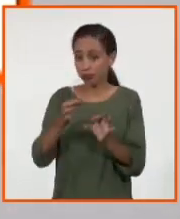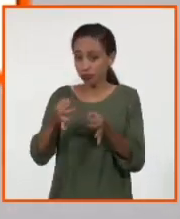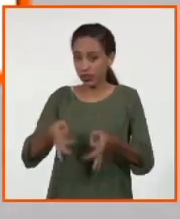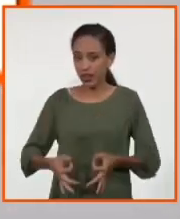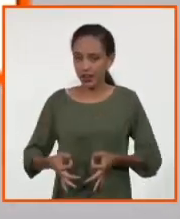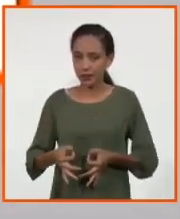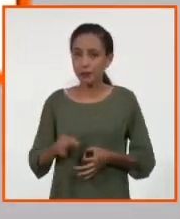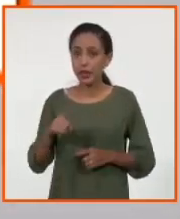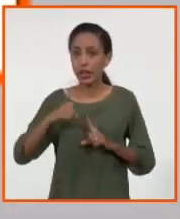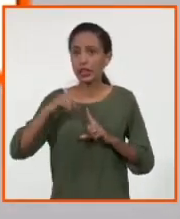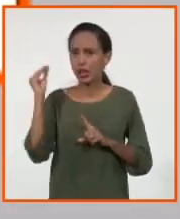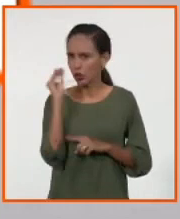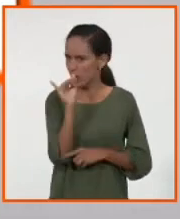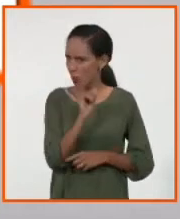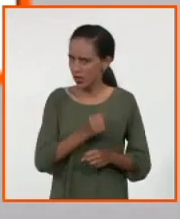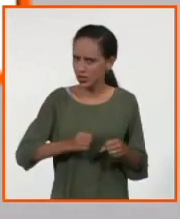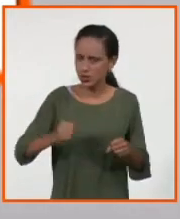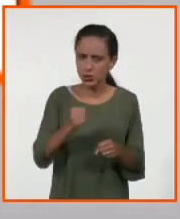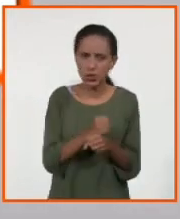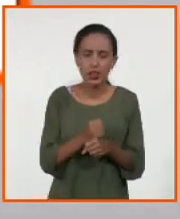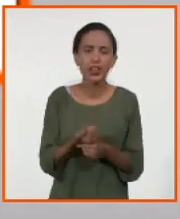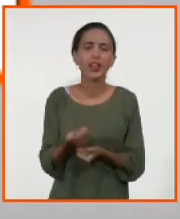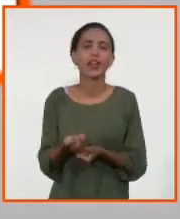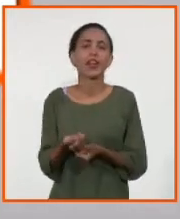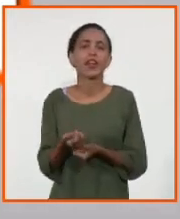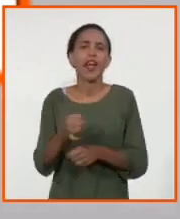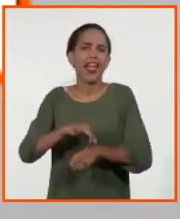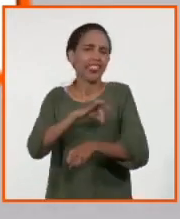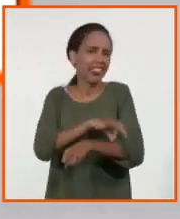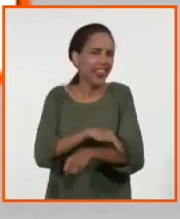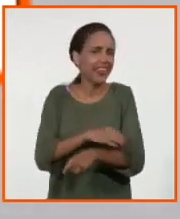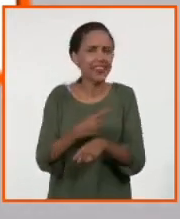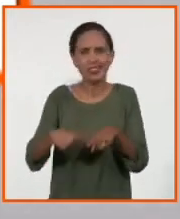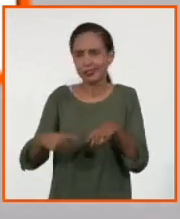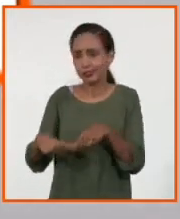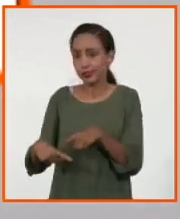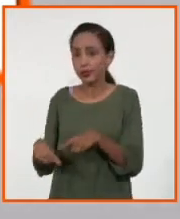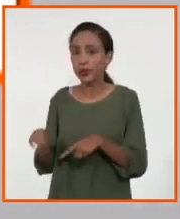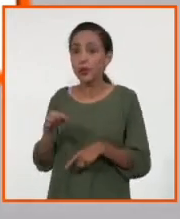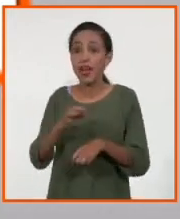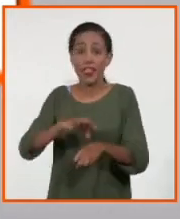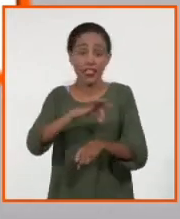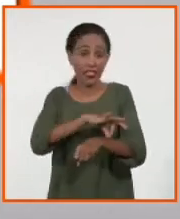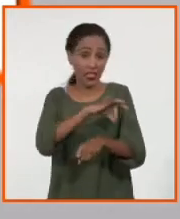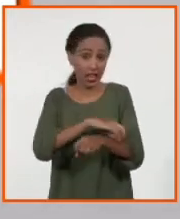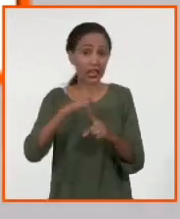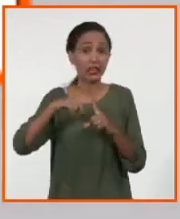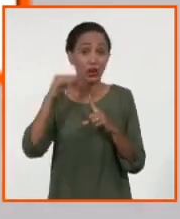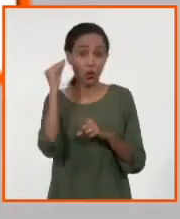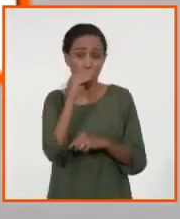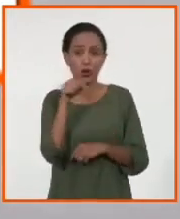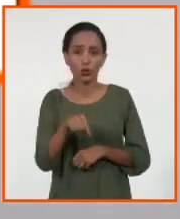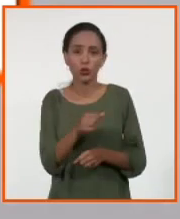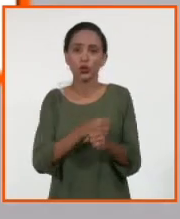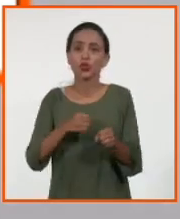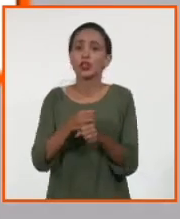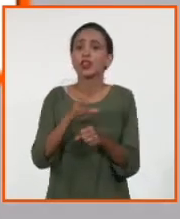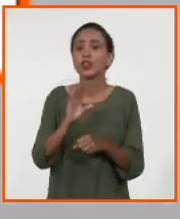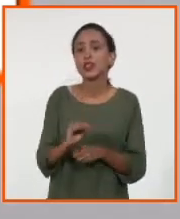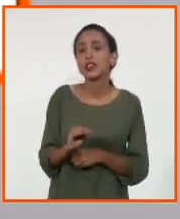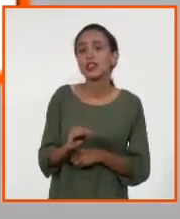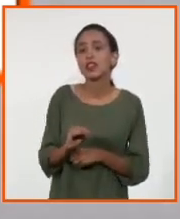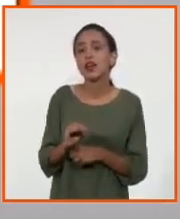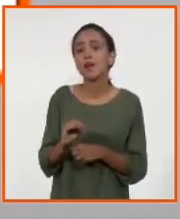aplica a dengue, se aplica a herpes, se aplica a influenza. Bueno, en dengue, tú aplicas esa tecnología y te dice que es dengue 1, que es dengue 4.